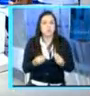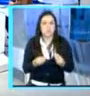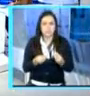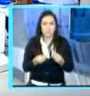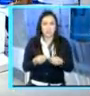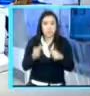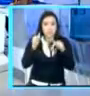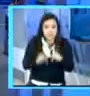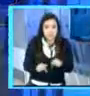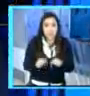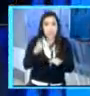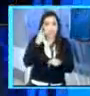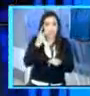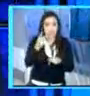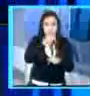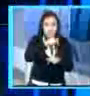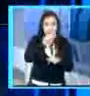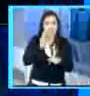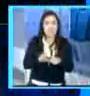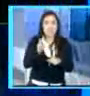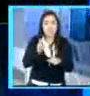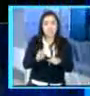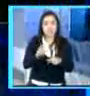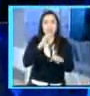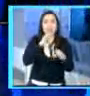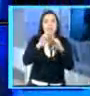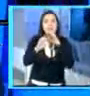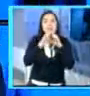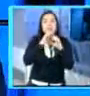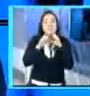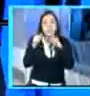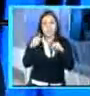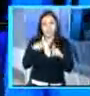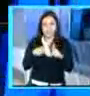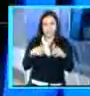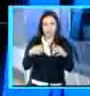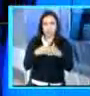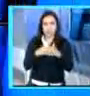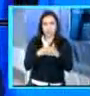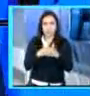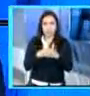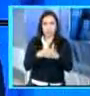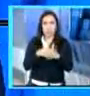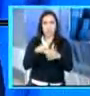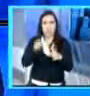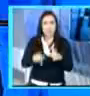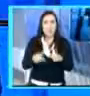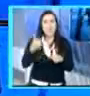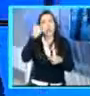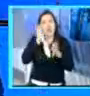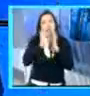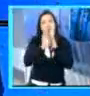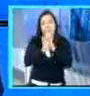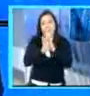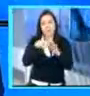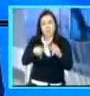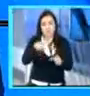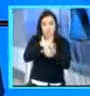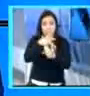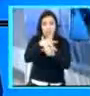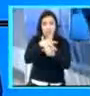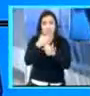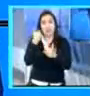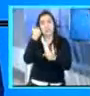solo, o sea, yo recuerdo que en algún momento un entrevistado nuestro nos decía, Guatemala era un enfermo, ¿sí? Padecía una enfermedad.